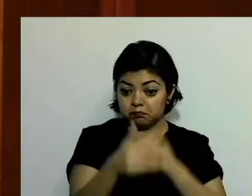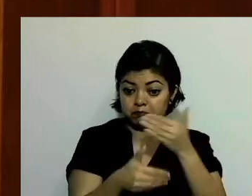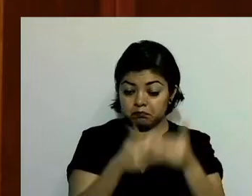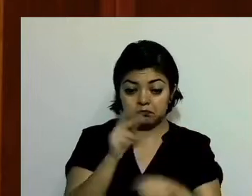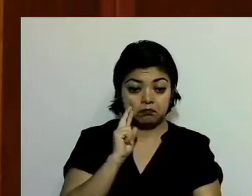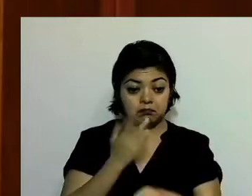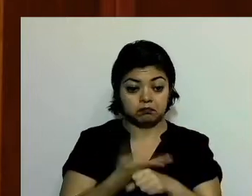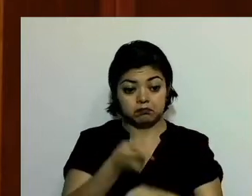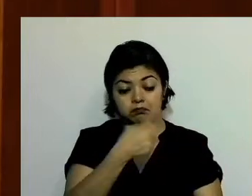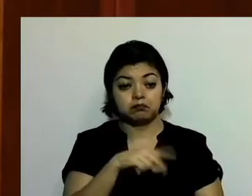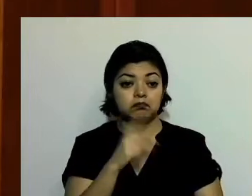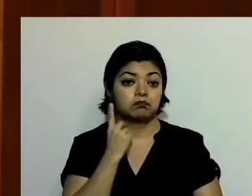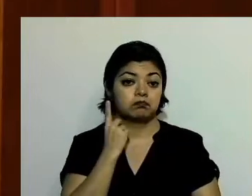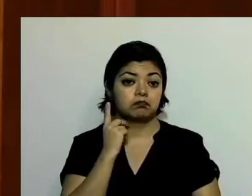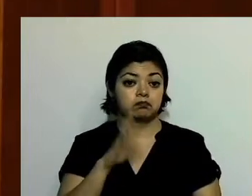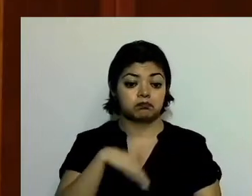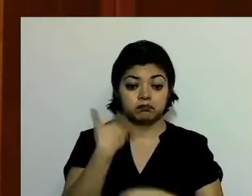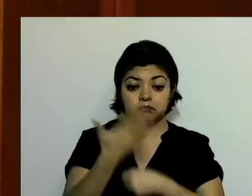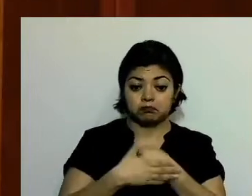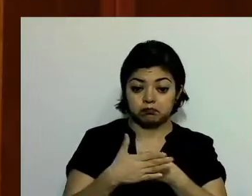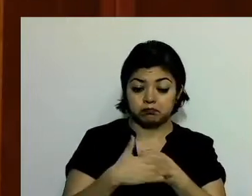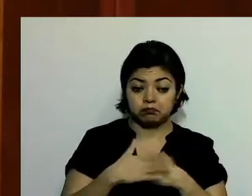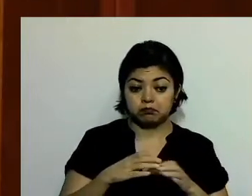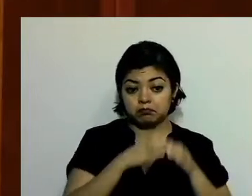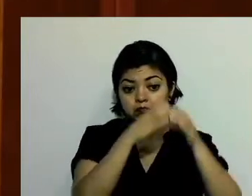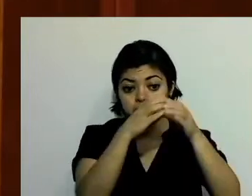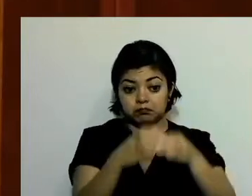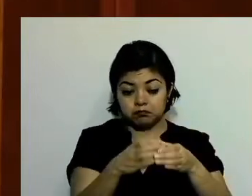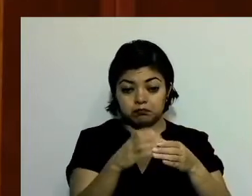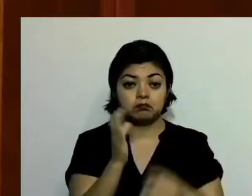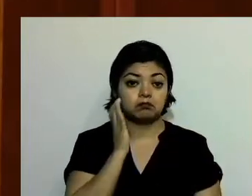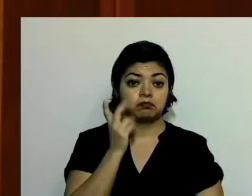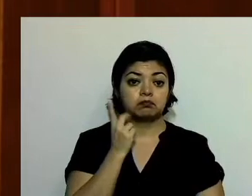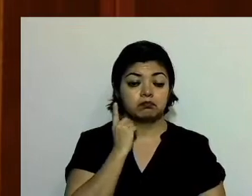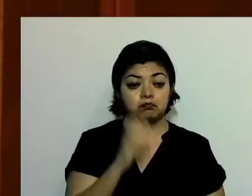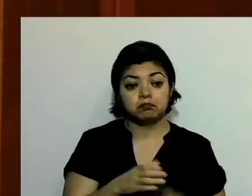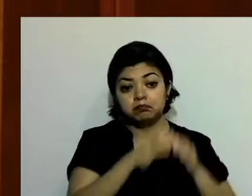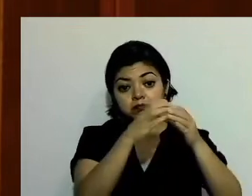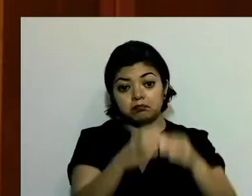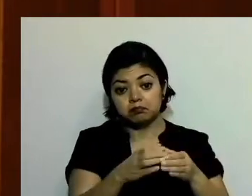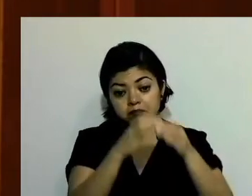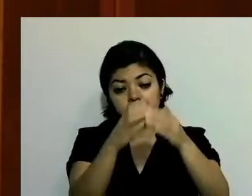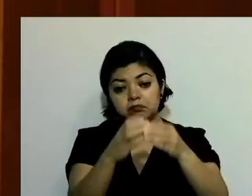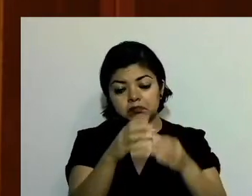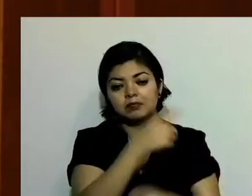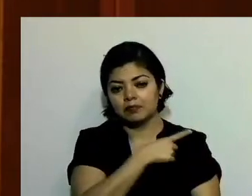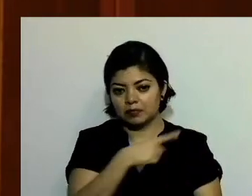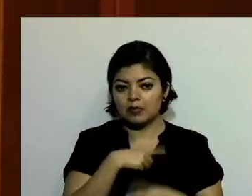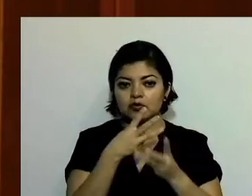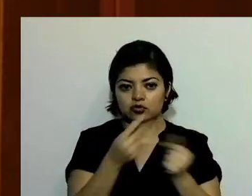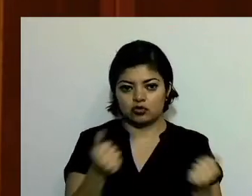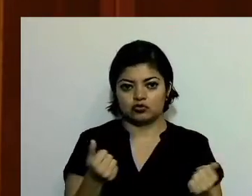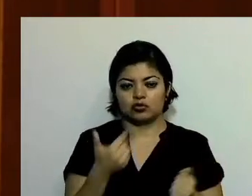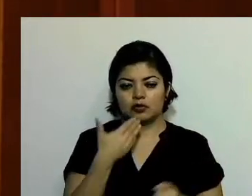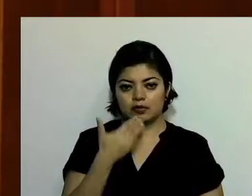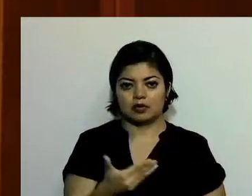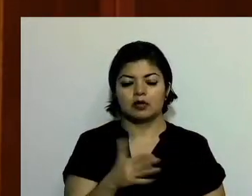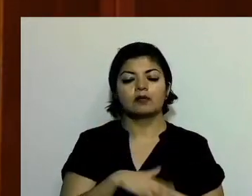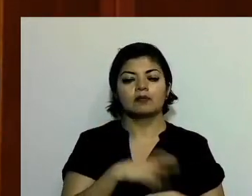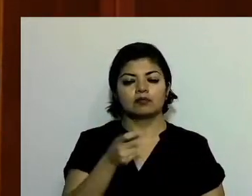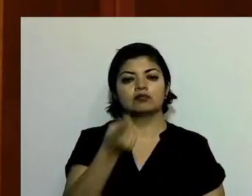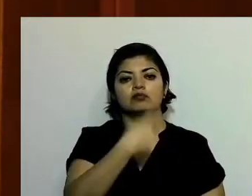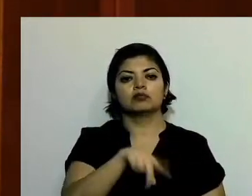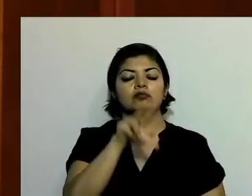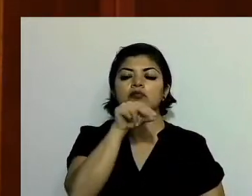en la próxima legislatura y en las que vienen más adelante habrán de resolver y bien. Así que no nos preocupemos,